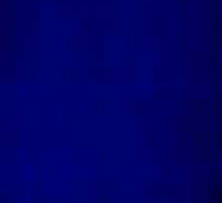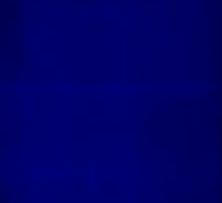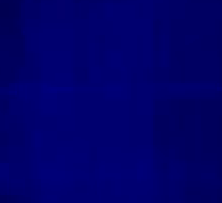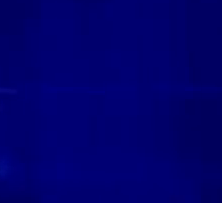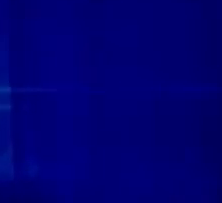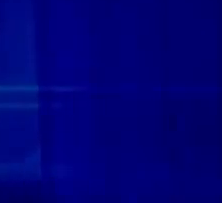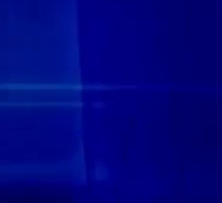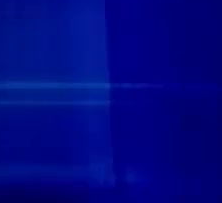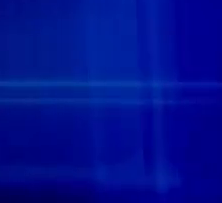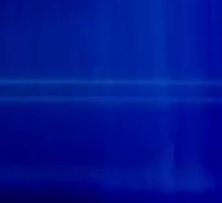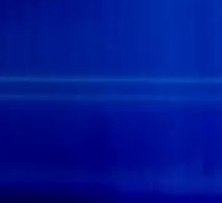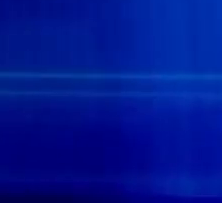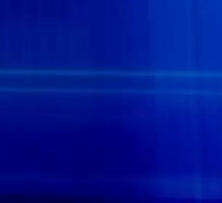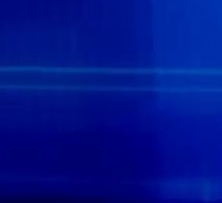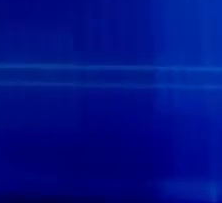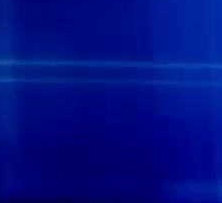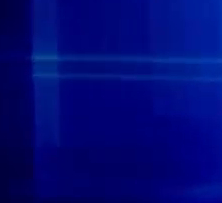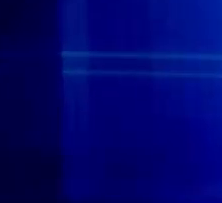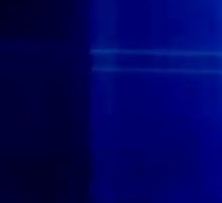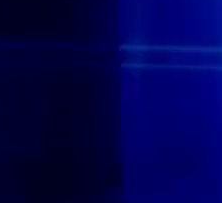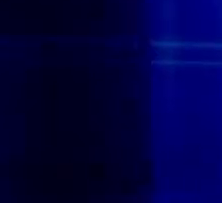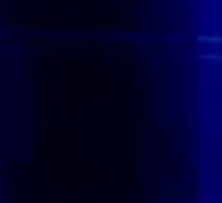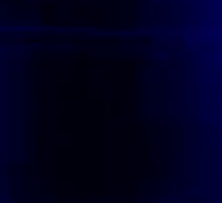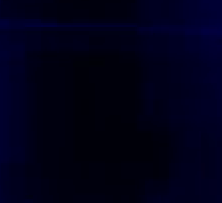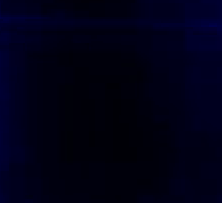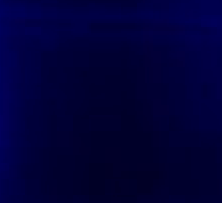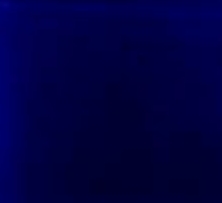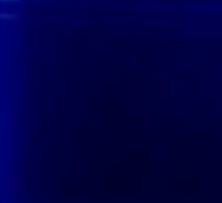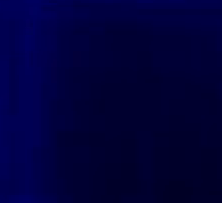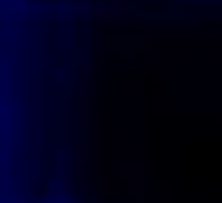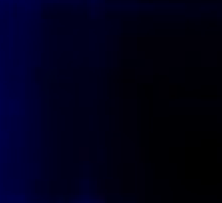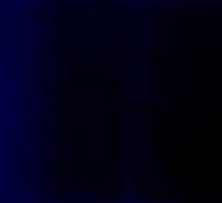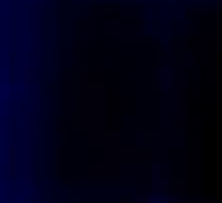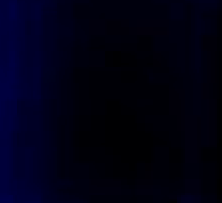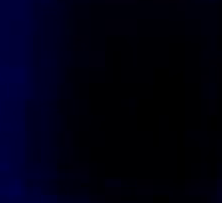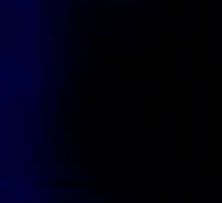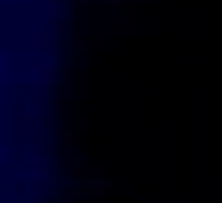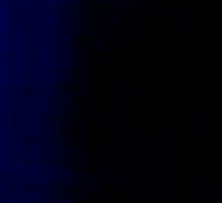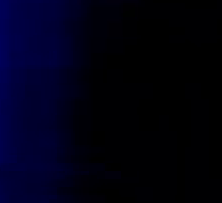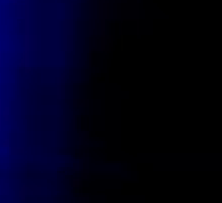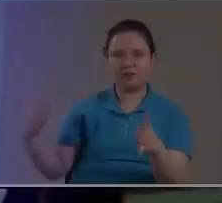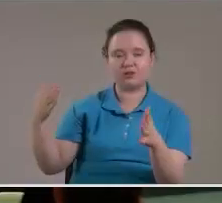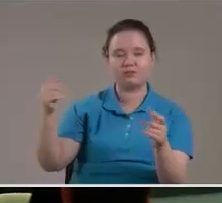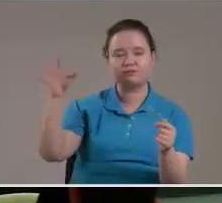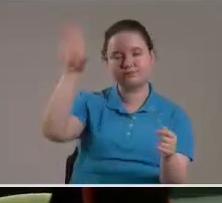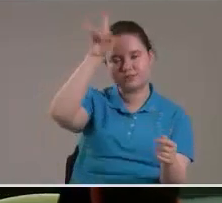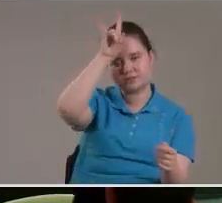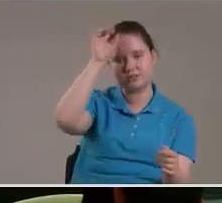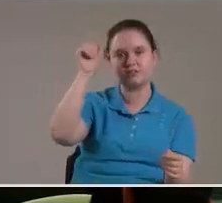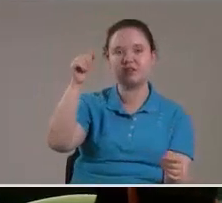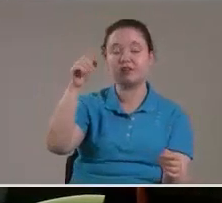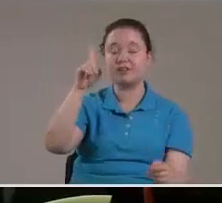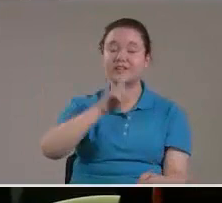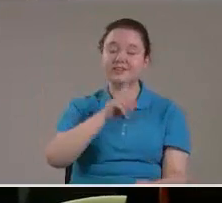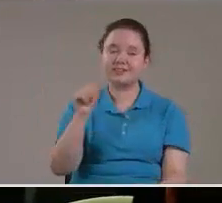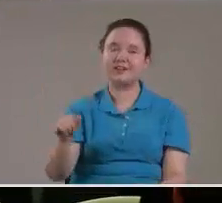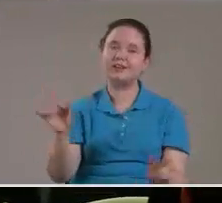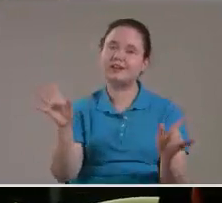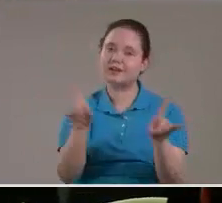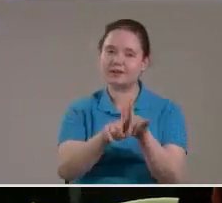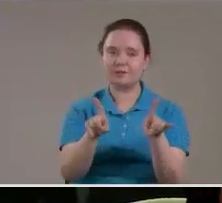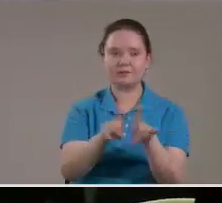solo ahí Pero también del lado de las tinieblas está la misma manifestación,